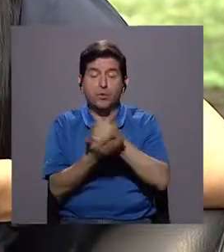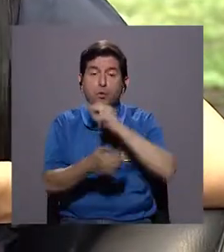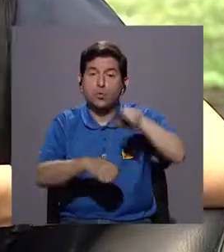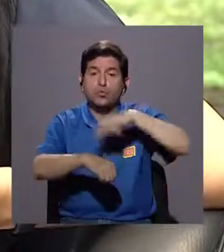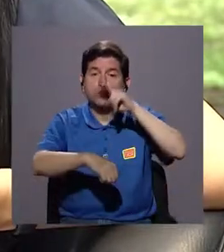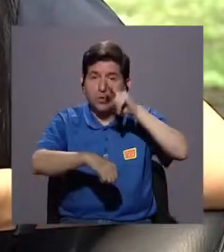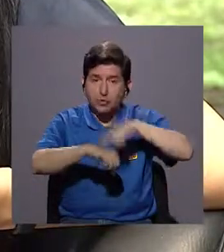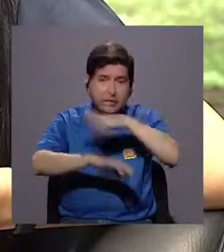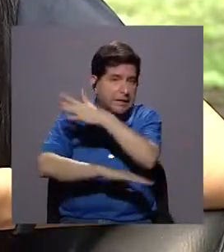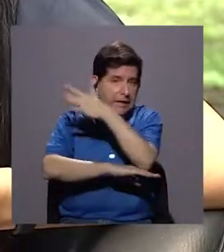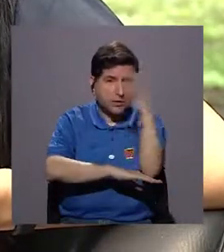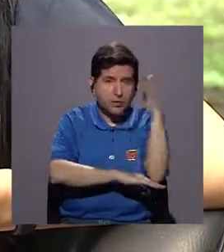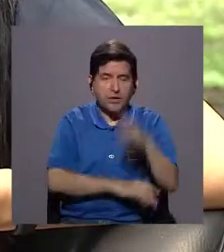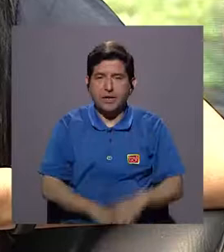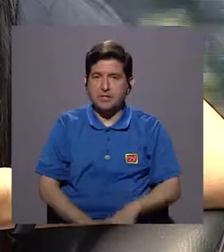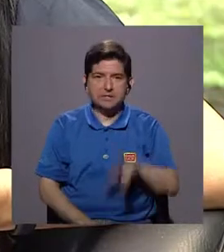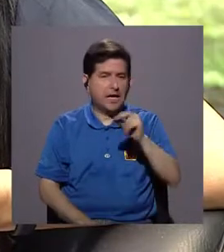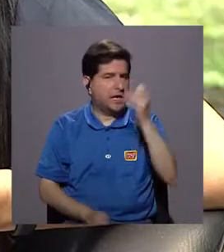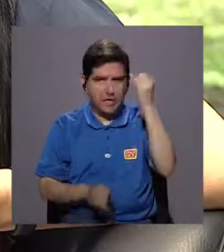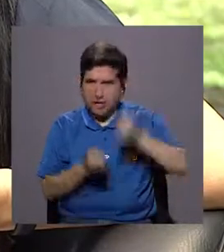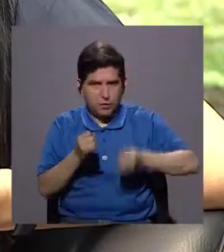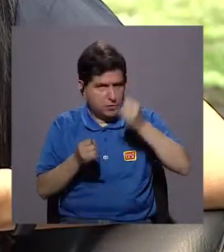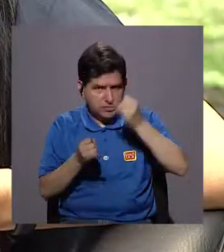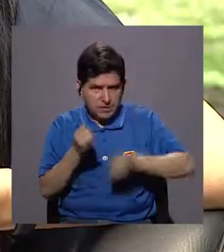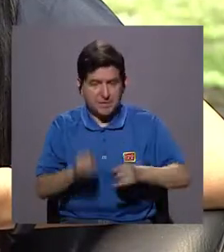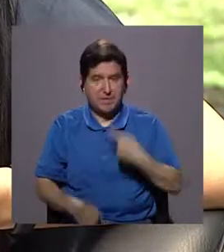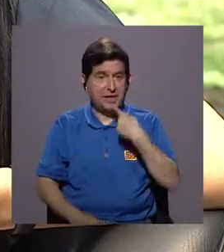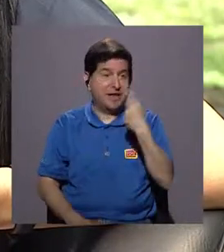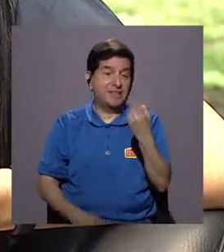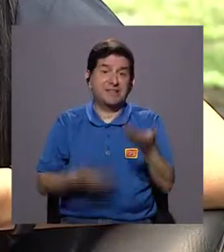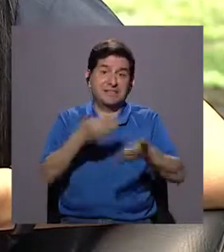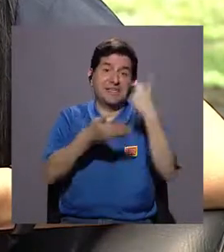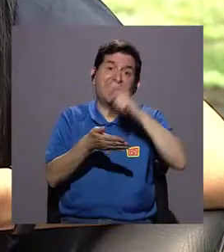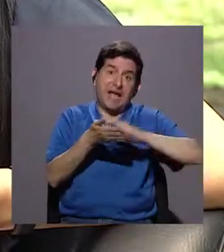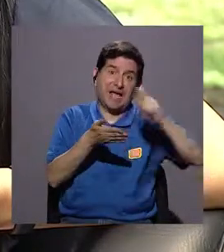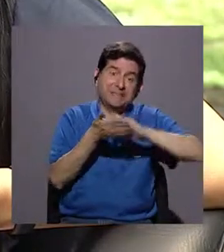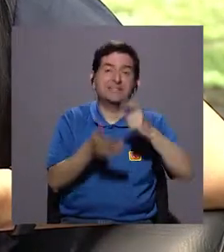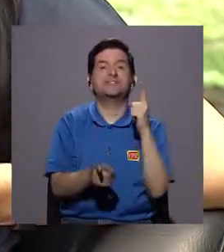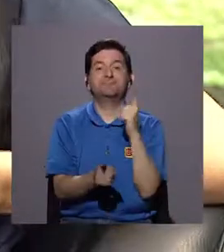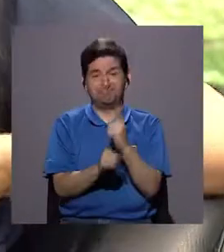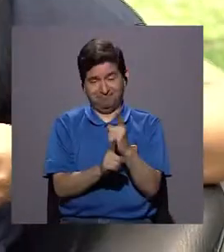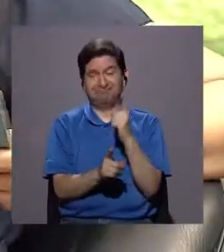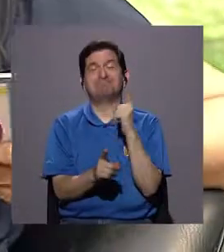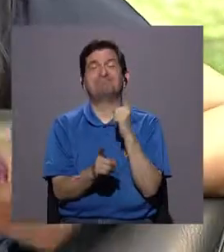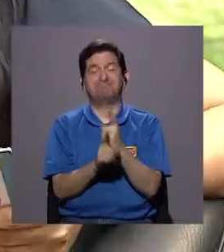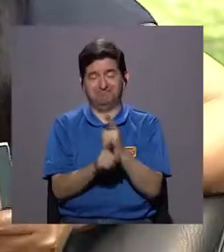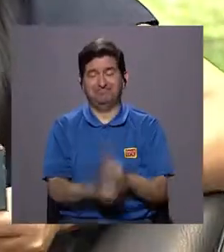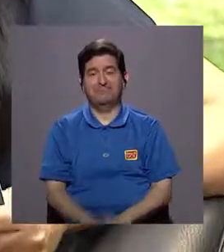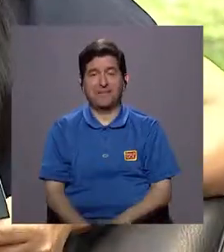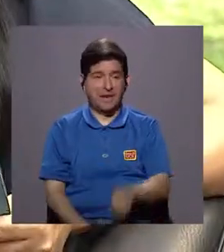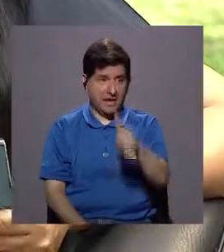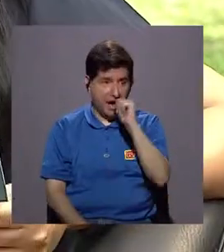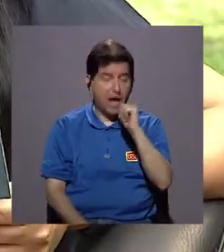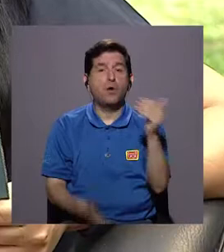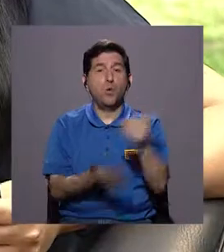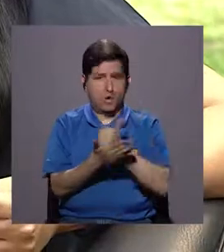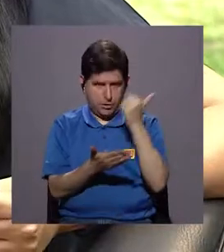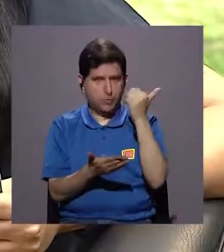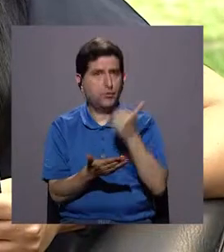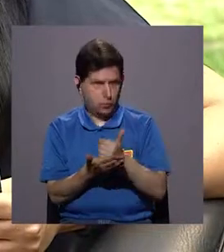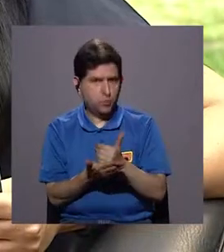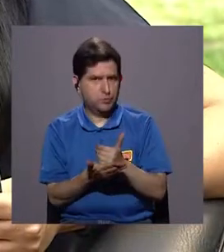natural inagotable. Nos decían en la escuela. Exacto. Pues sí, el agua es un